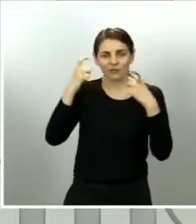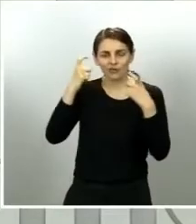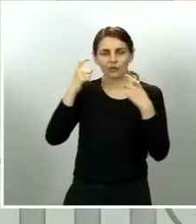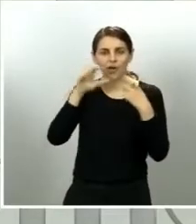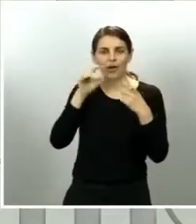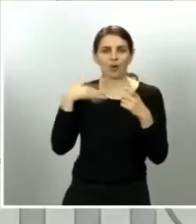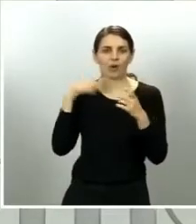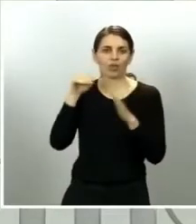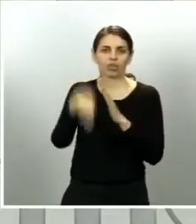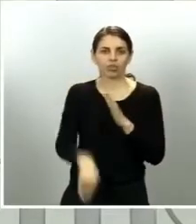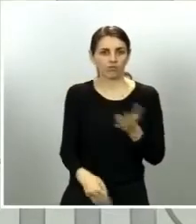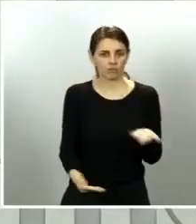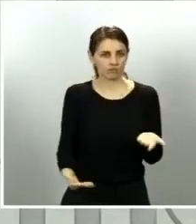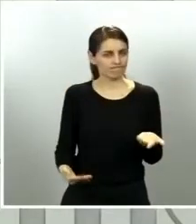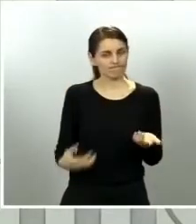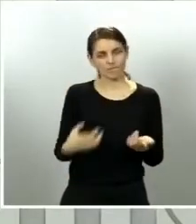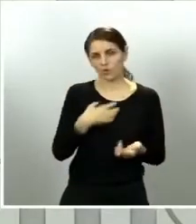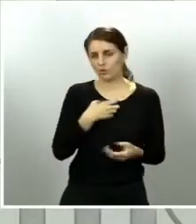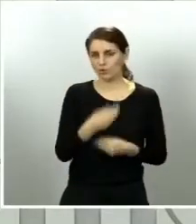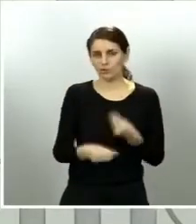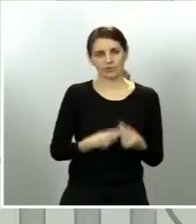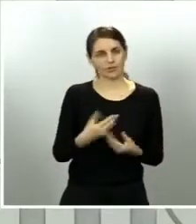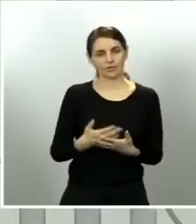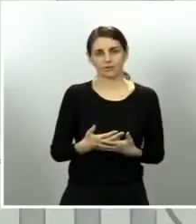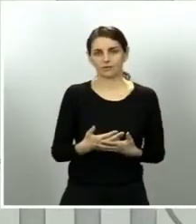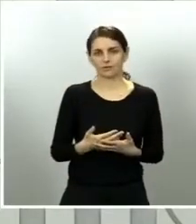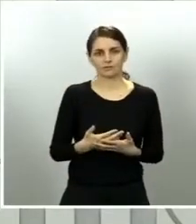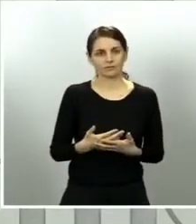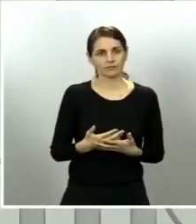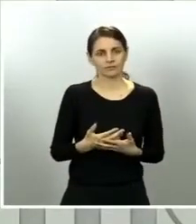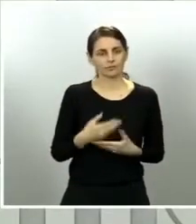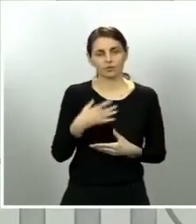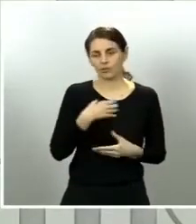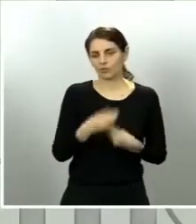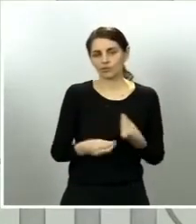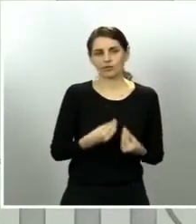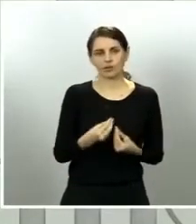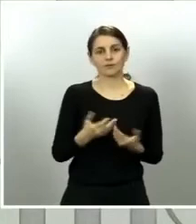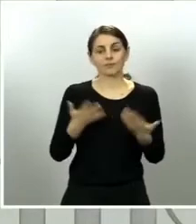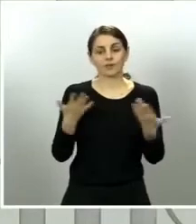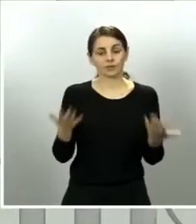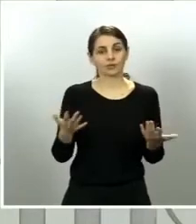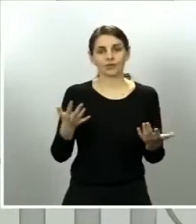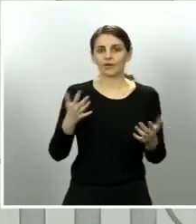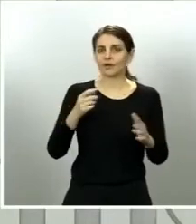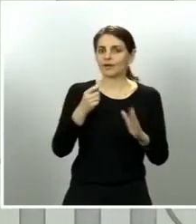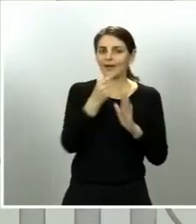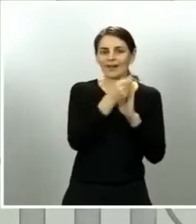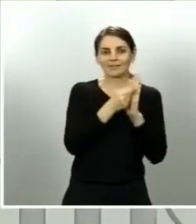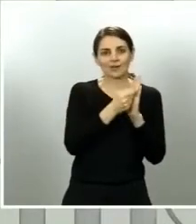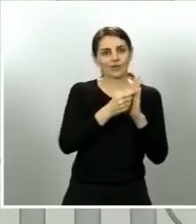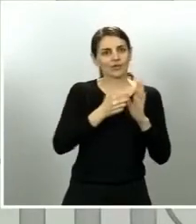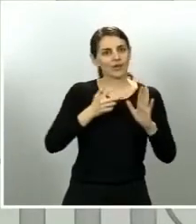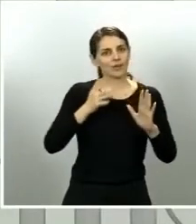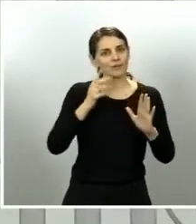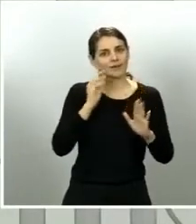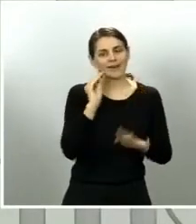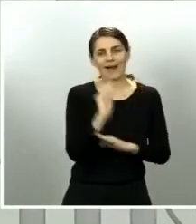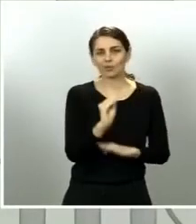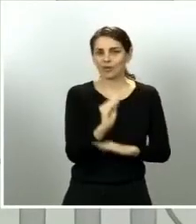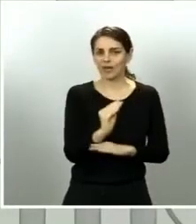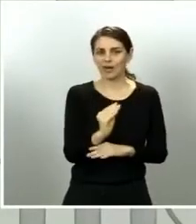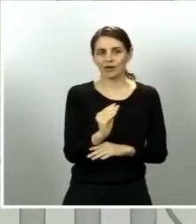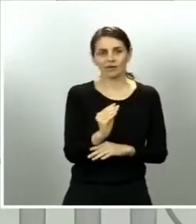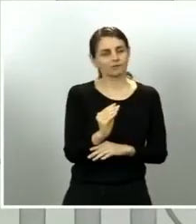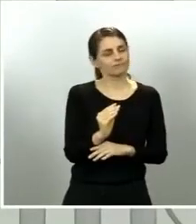por eso podemos pasar a la segunda etapa yo he dicho que el criterio de precaución y de cautela va a seguir presidiendo